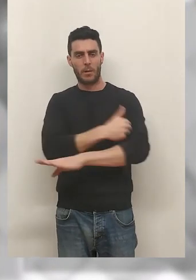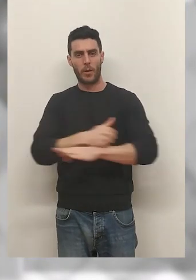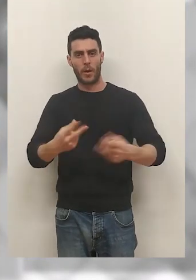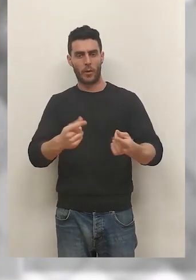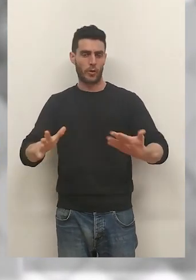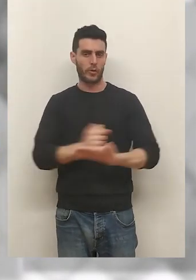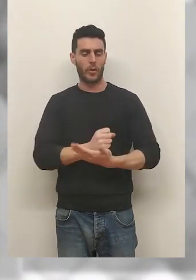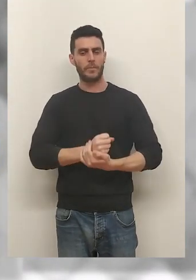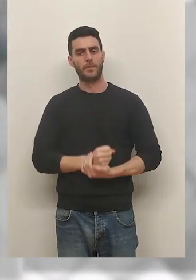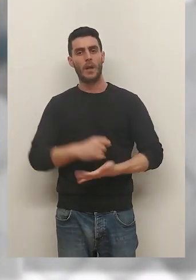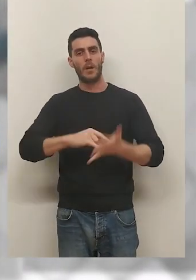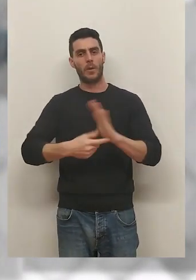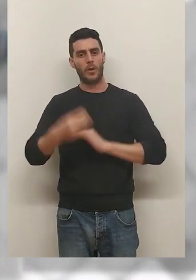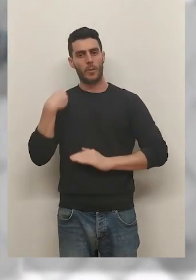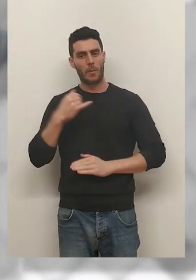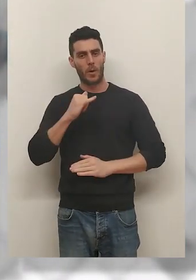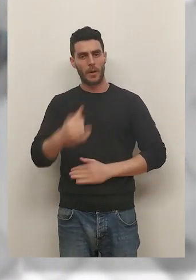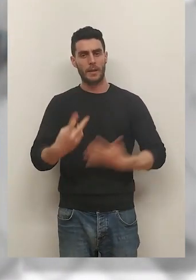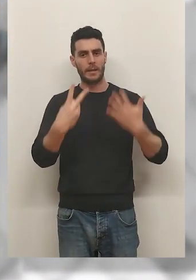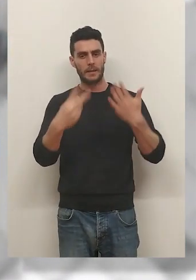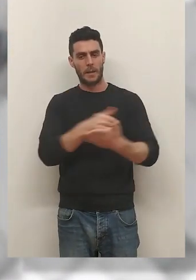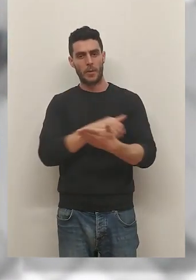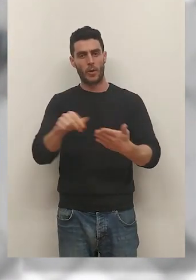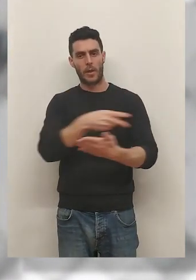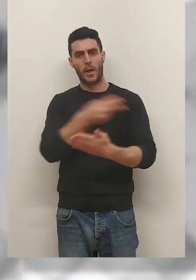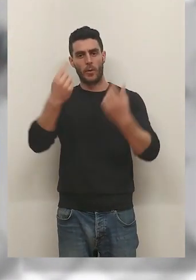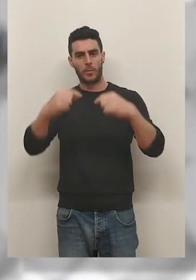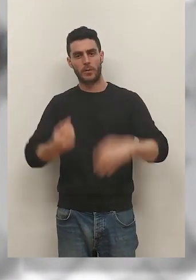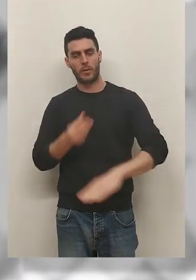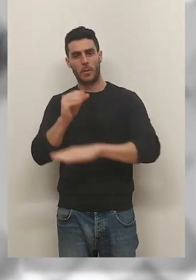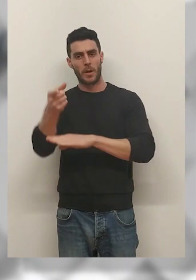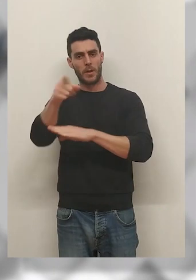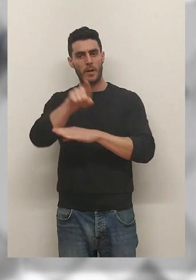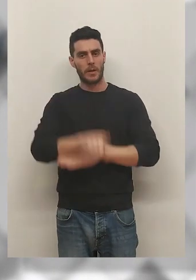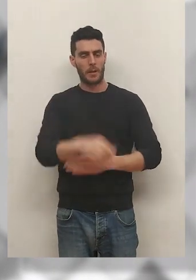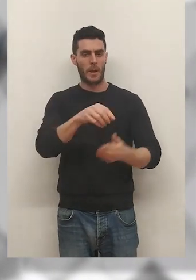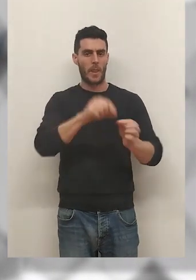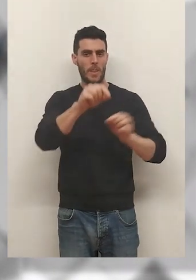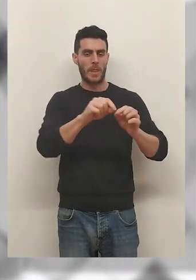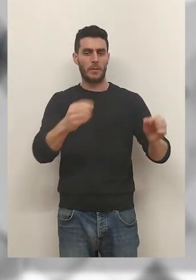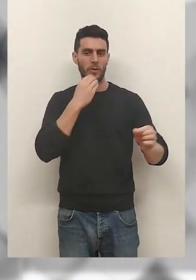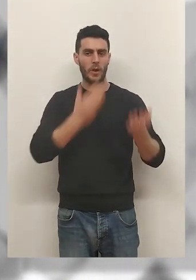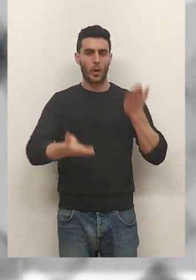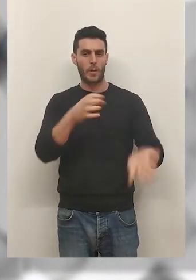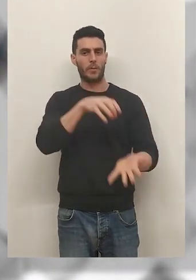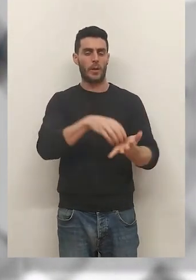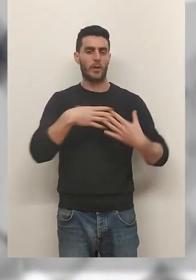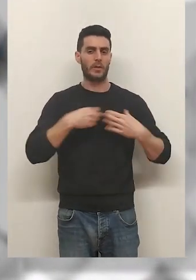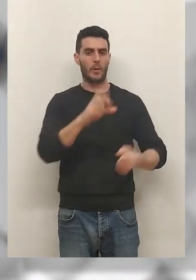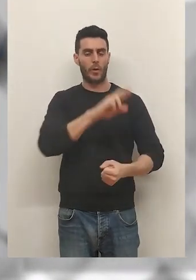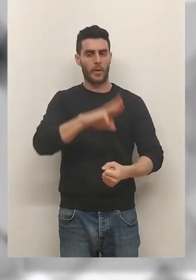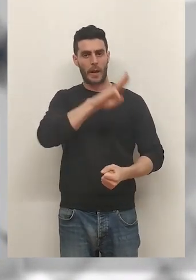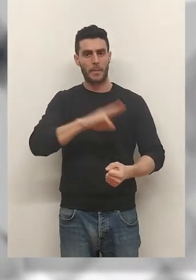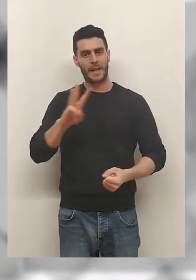logroñesas. Este proyecto cuenta con más de 7 millones de euros de presupuesto y triplicará en dimensión al centro de salud de Rodríguez